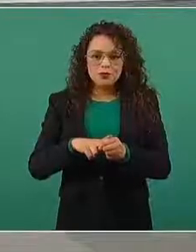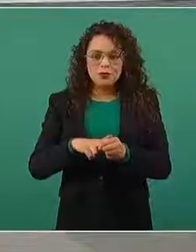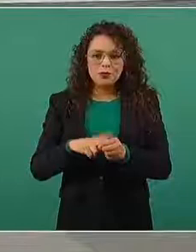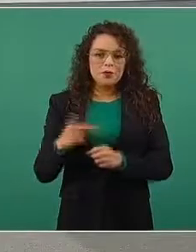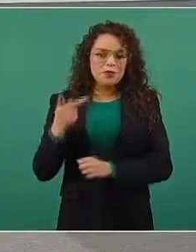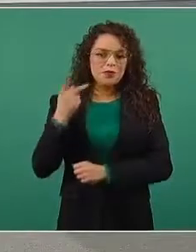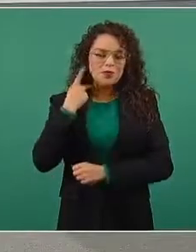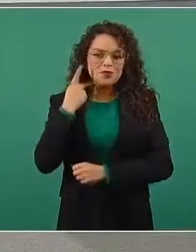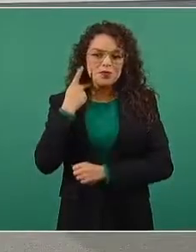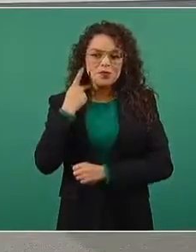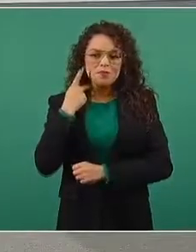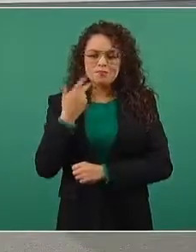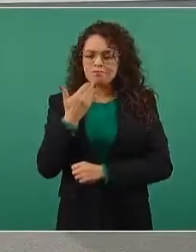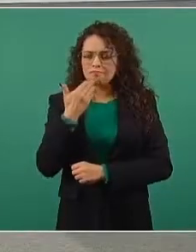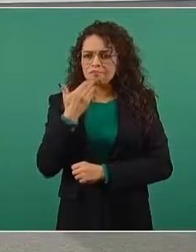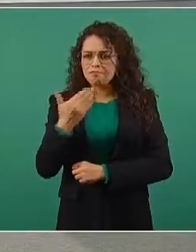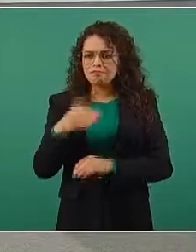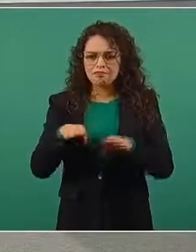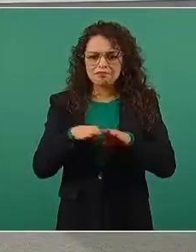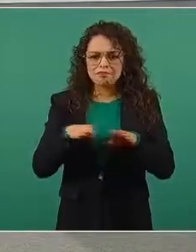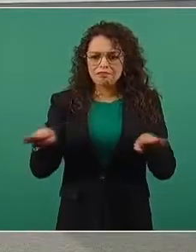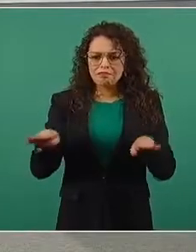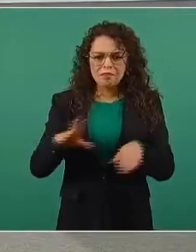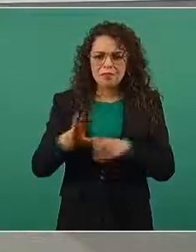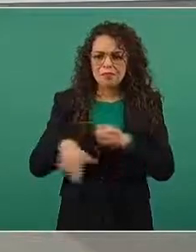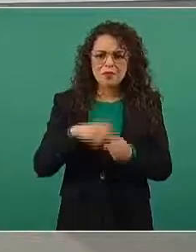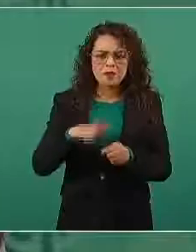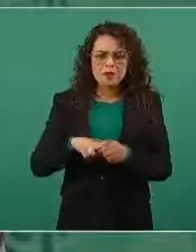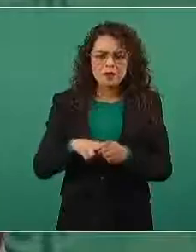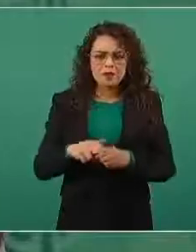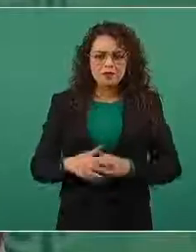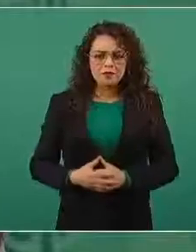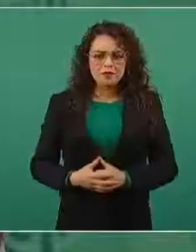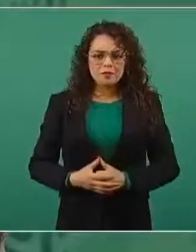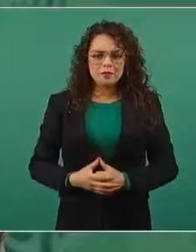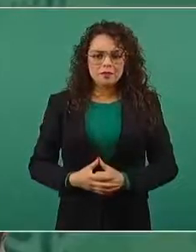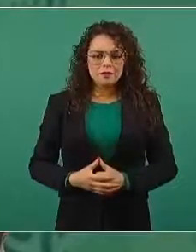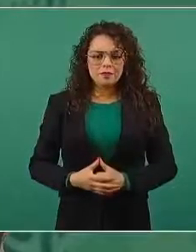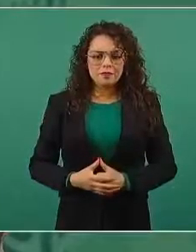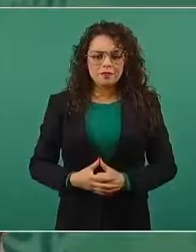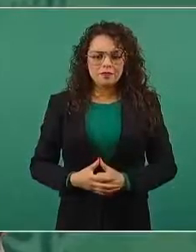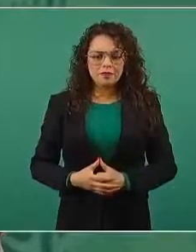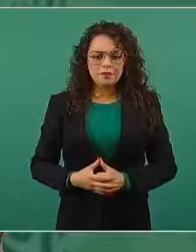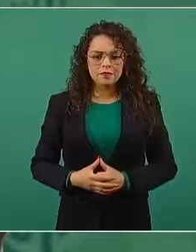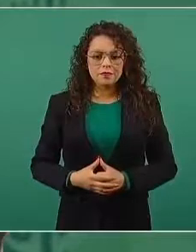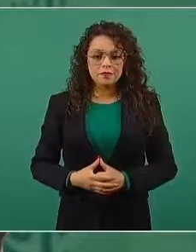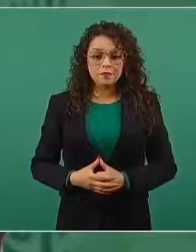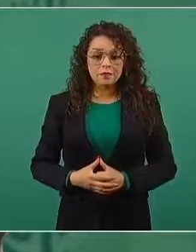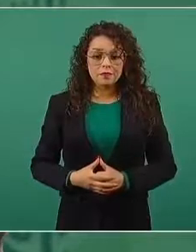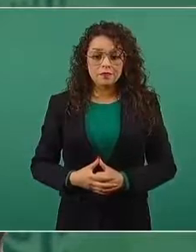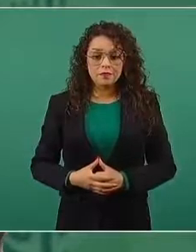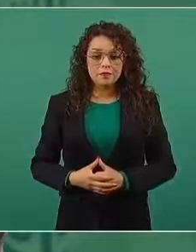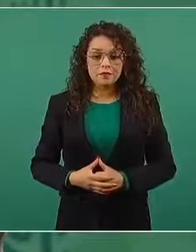hay normalidad